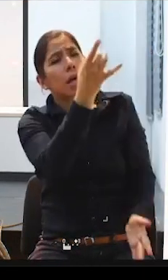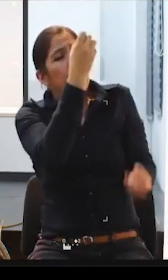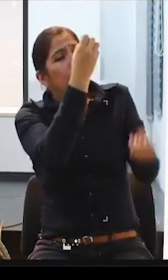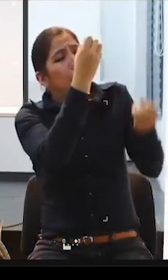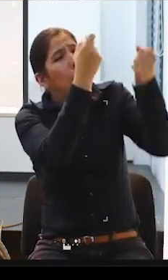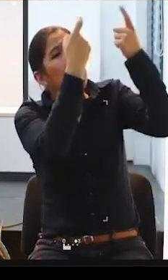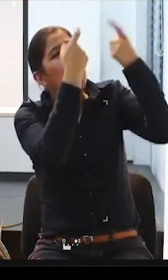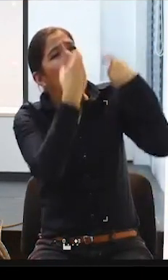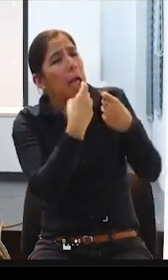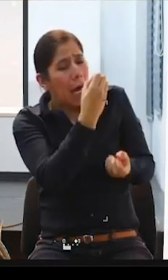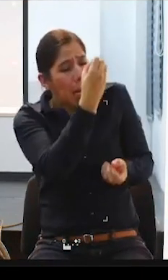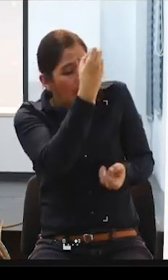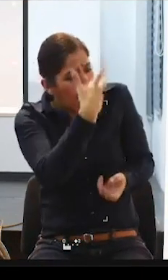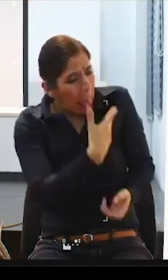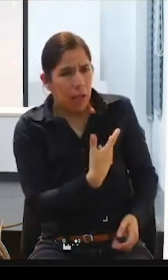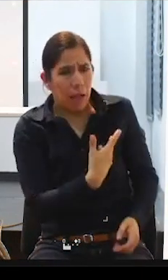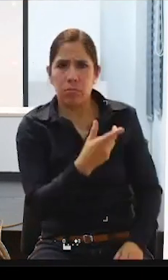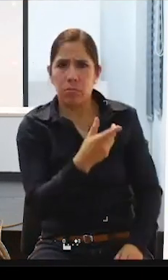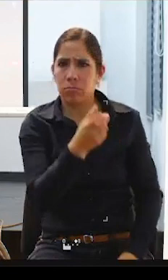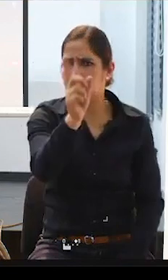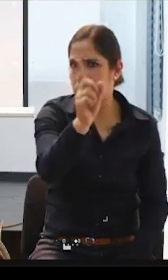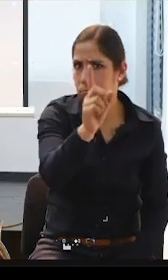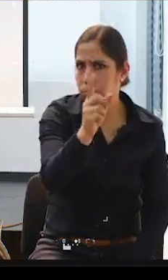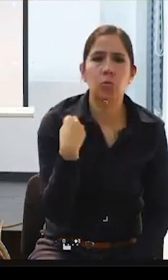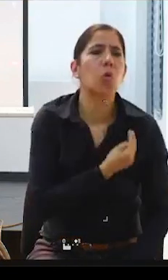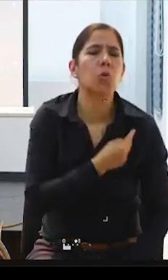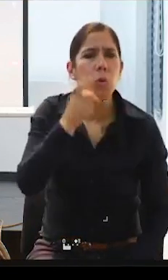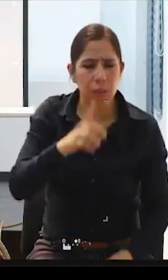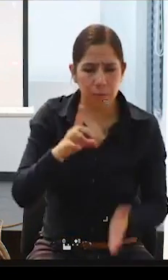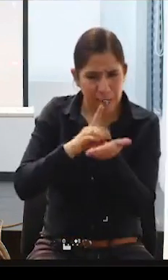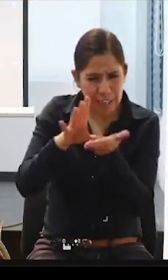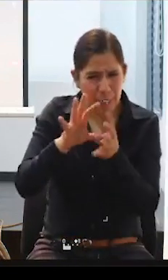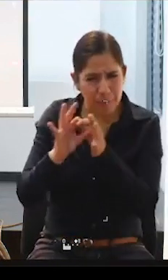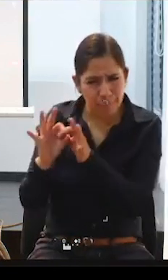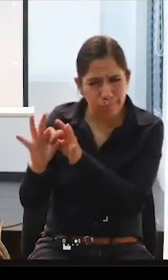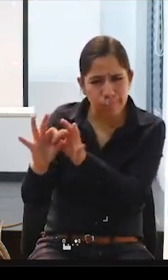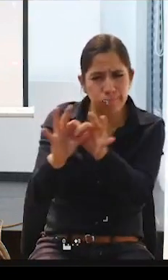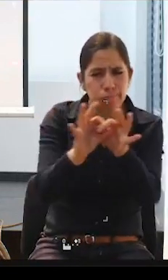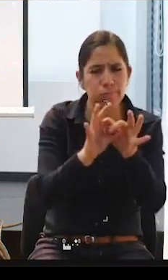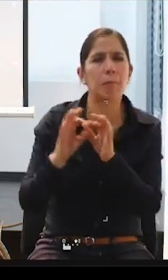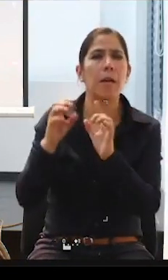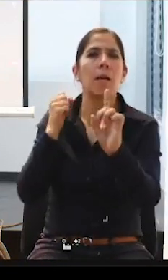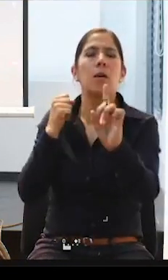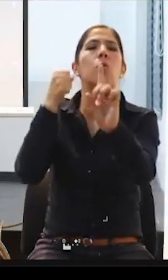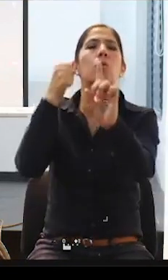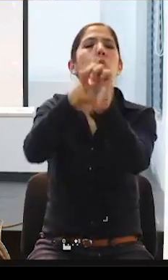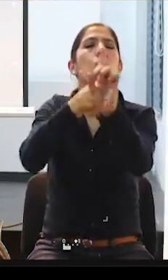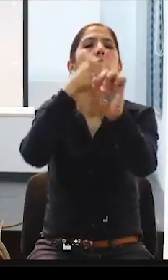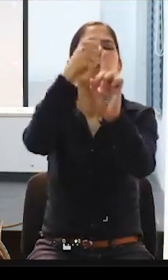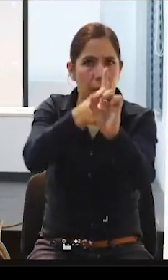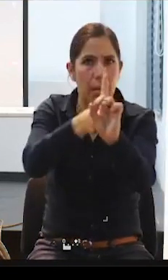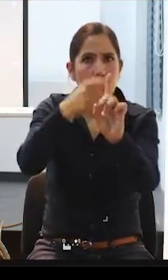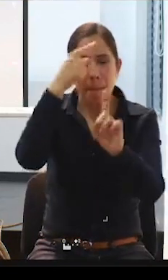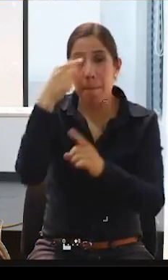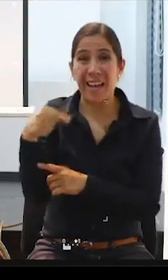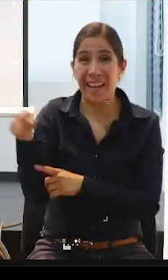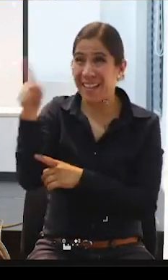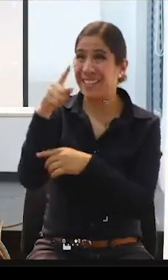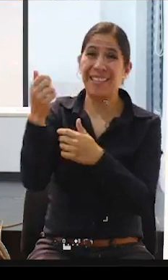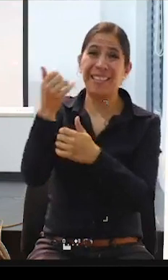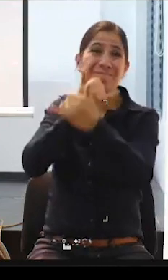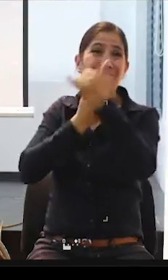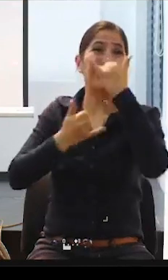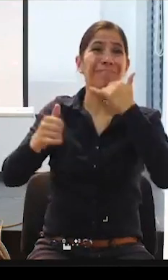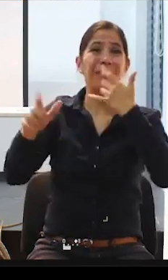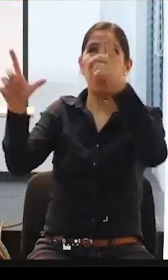ni de nadie nosotros tenemos que unirnos como población en situación de discapacidad para poder luchar precisamente en contra de todos esos sistemas que nos